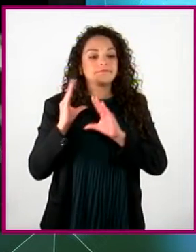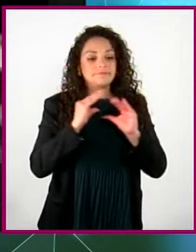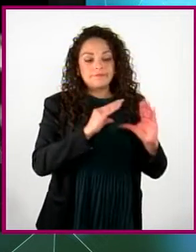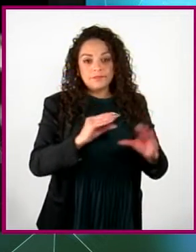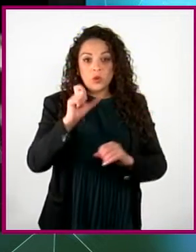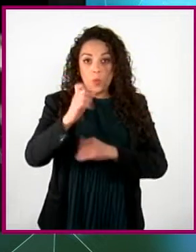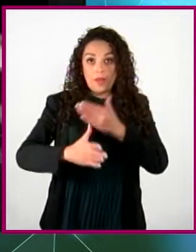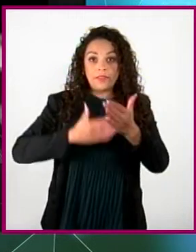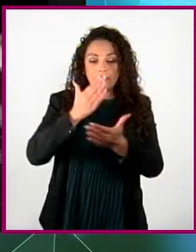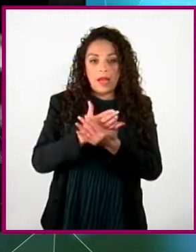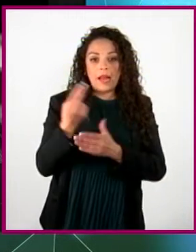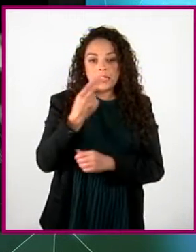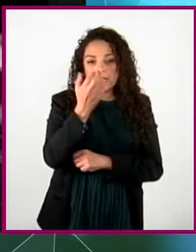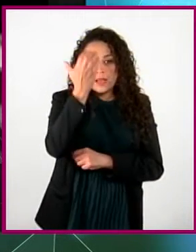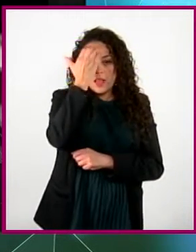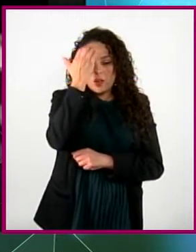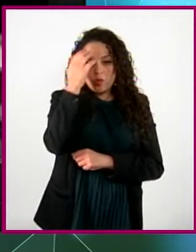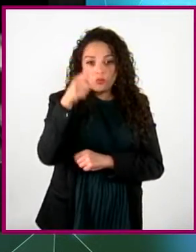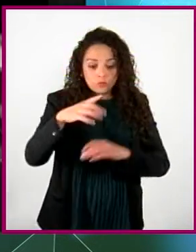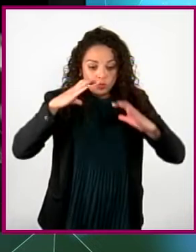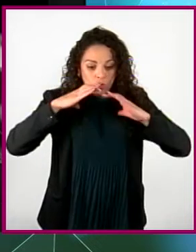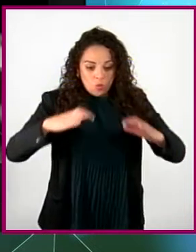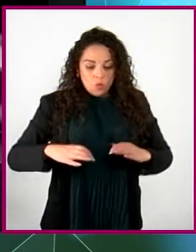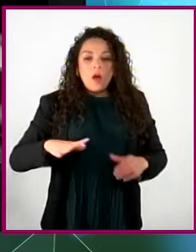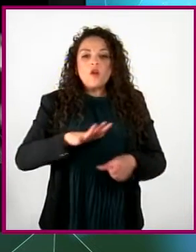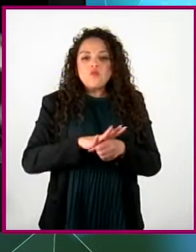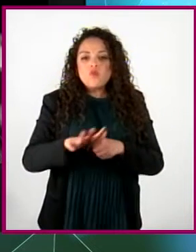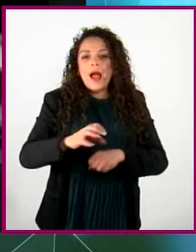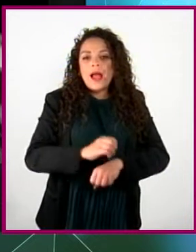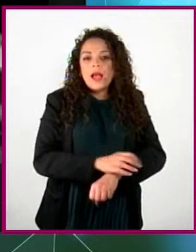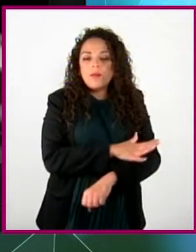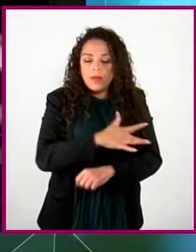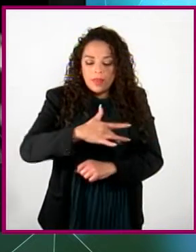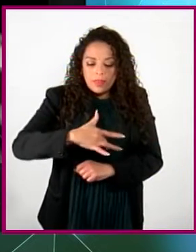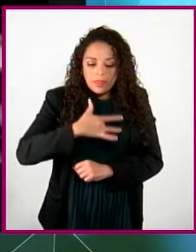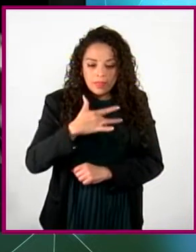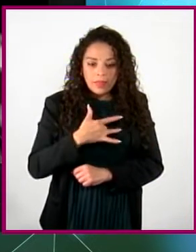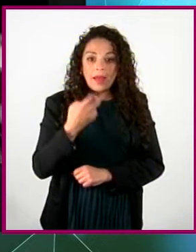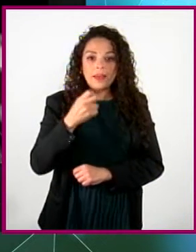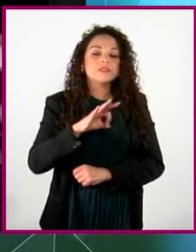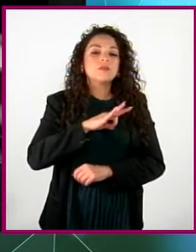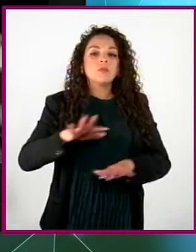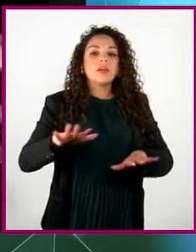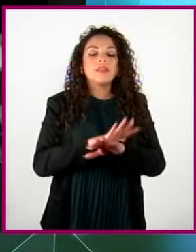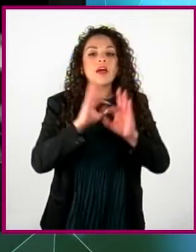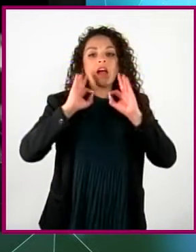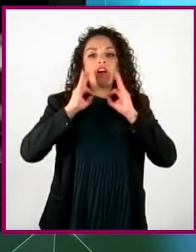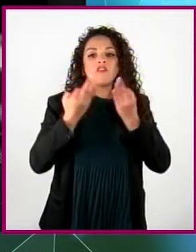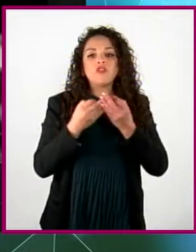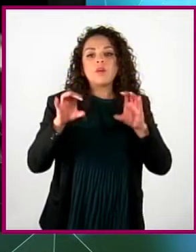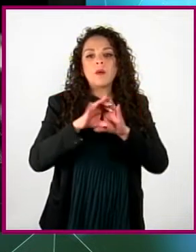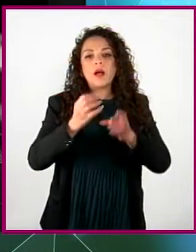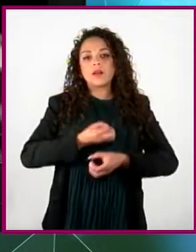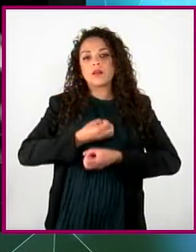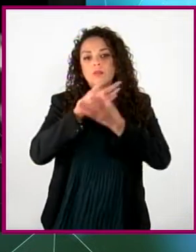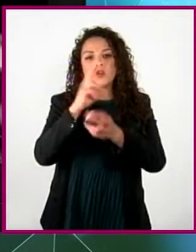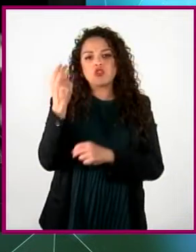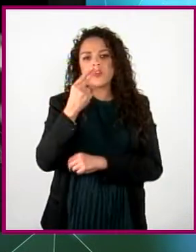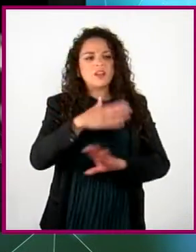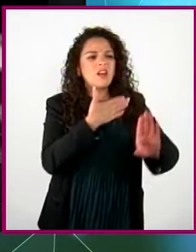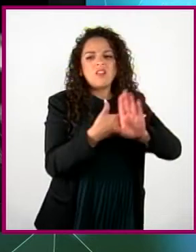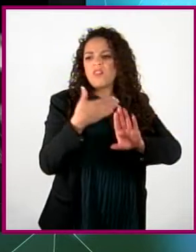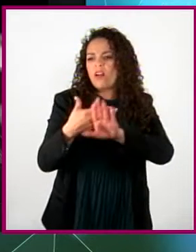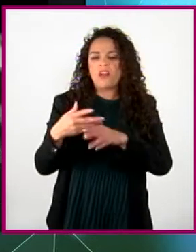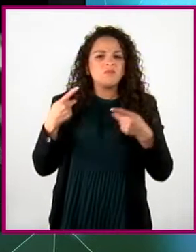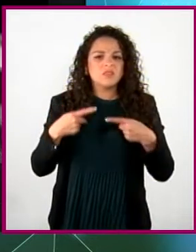conozcan dichas emociones en su cuerpo y con ello modifiquen sus formas y modos de expresarse sin violentar a terceras personas